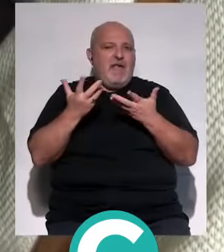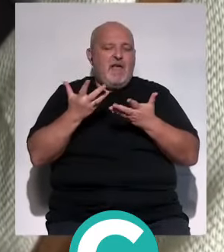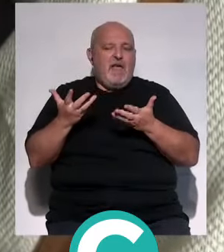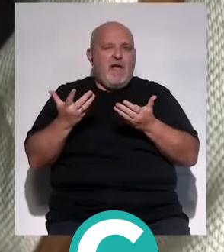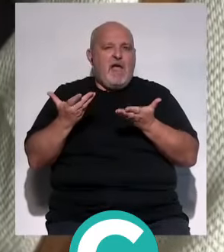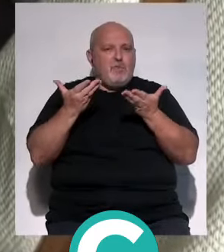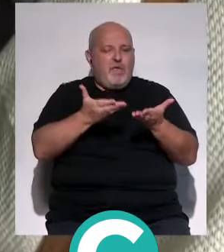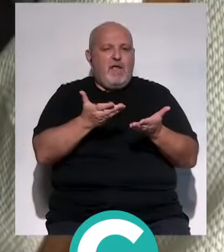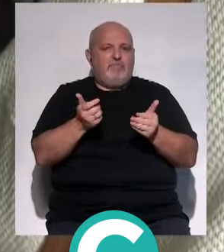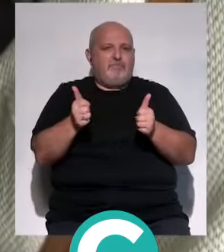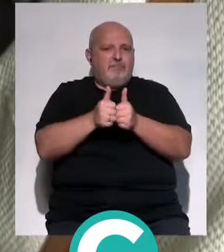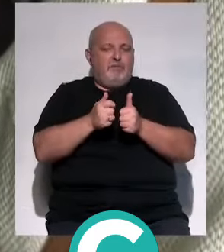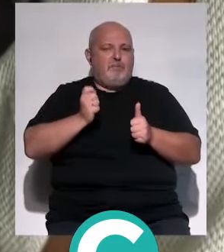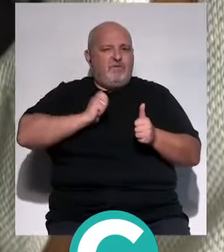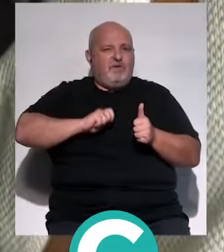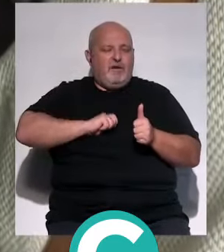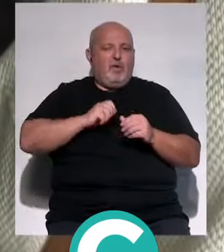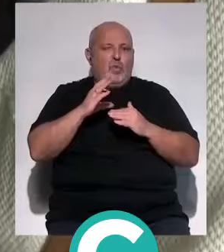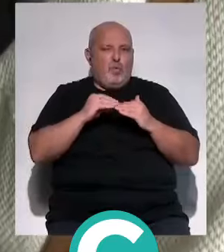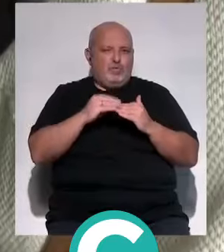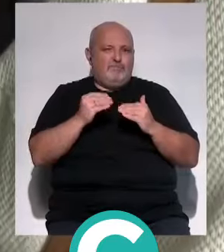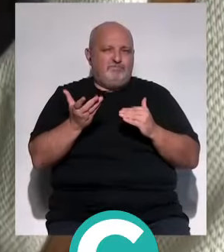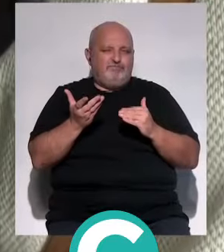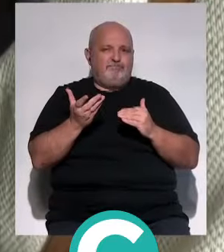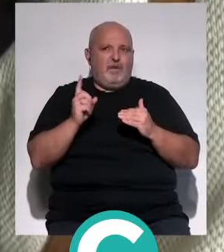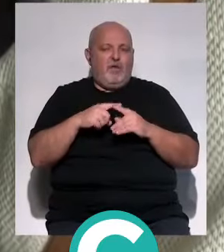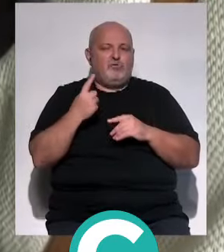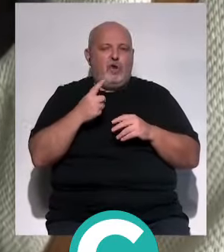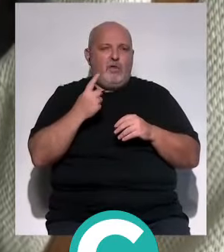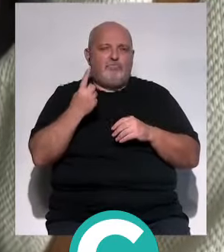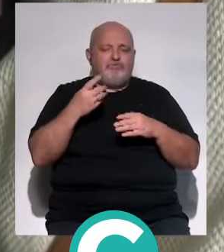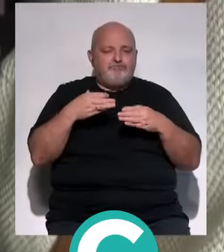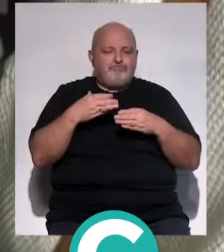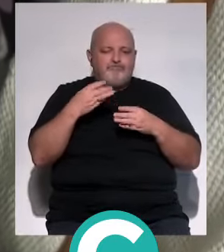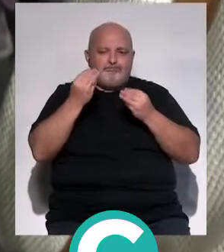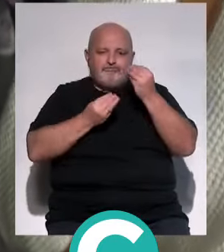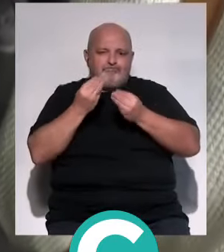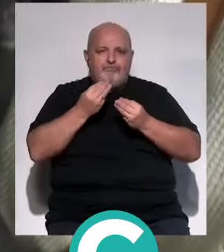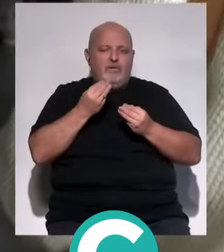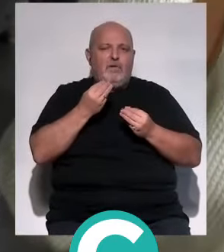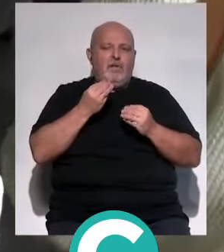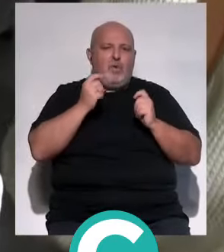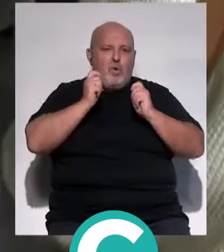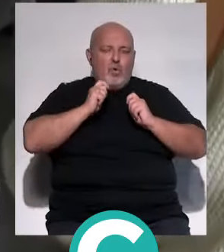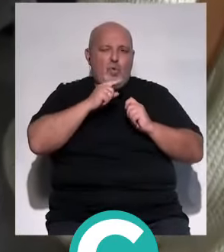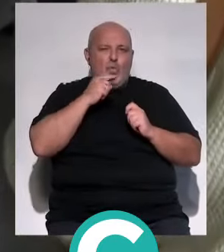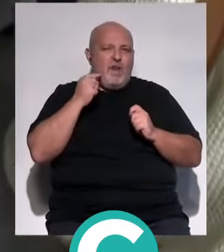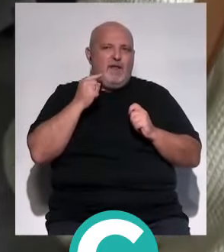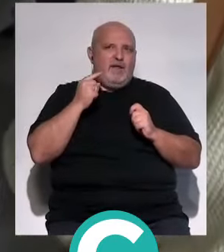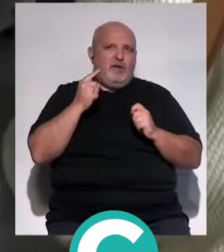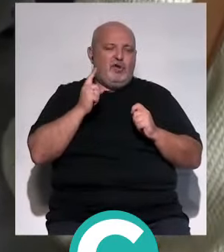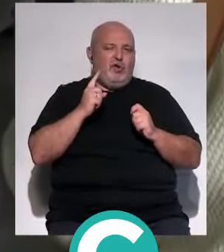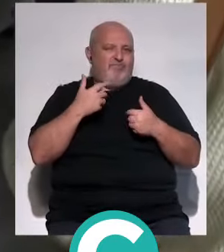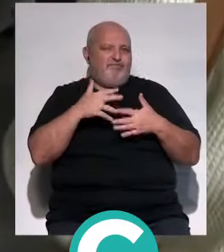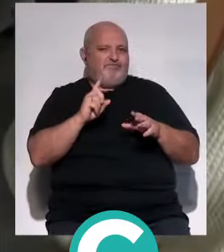de profesionales, que la utilicen, que no se queden atrás, para que su duelo sea lo más favorable